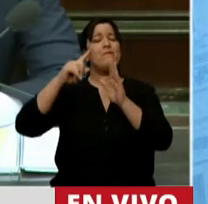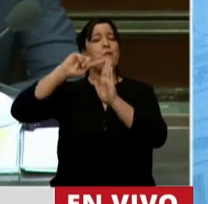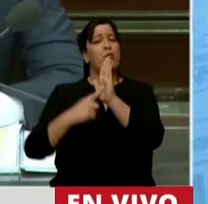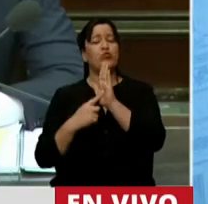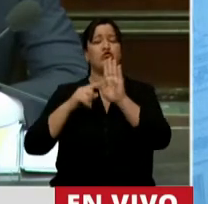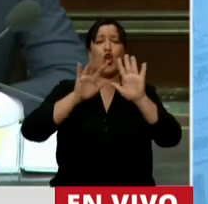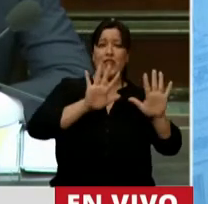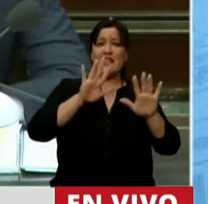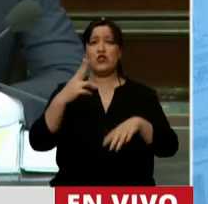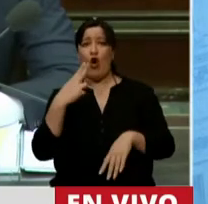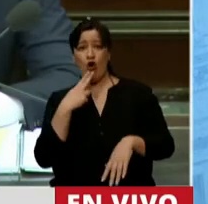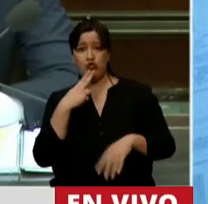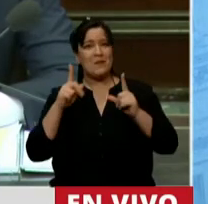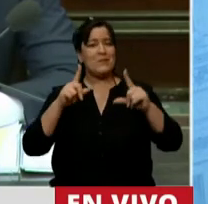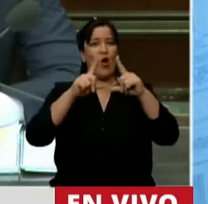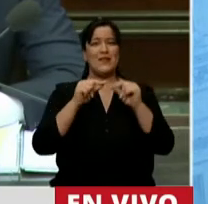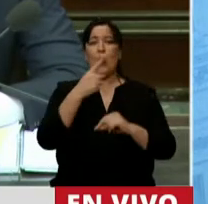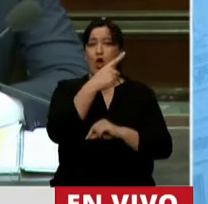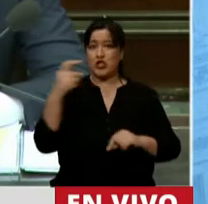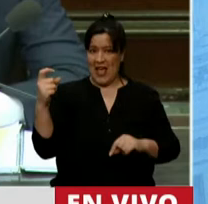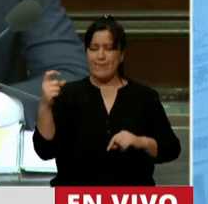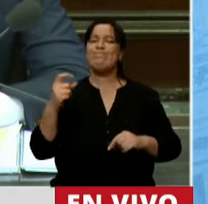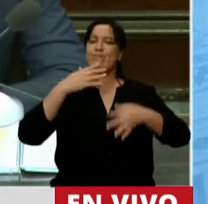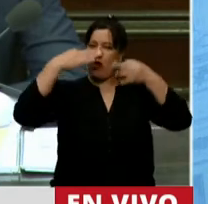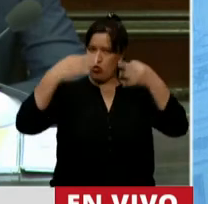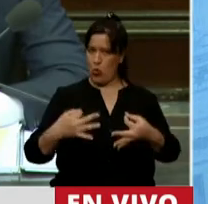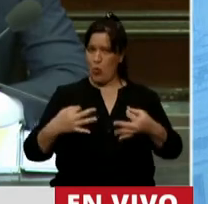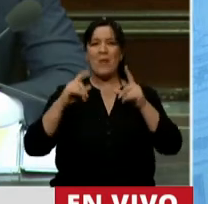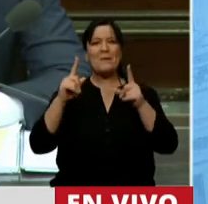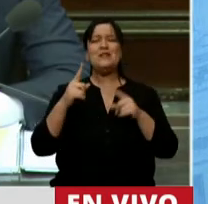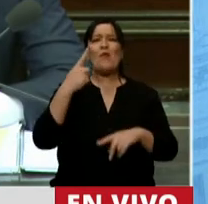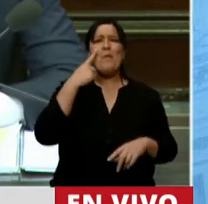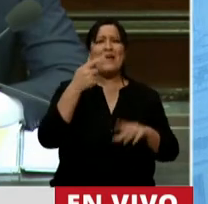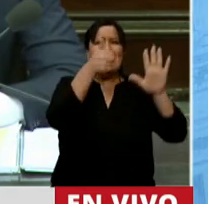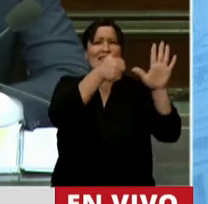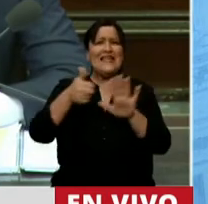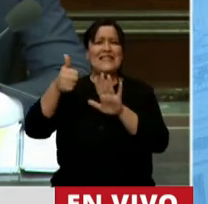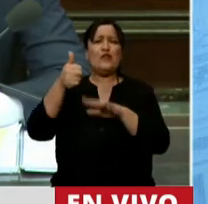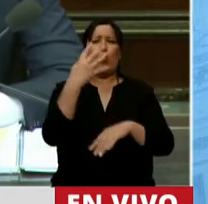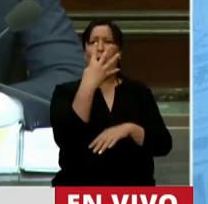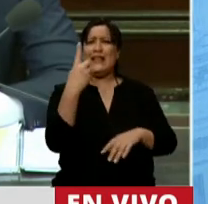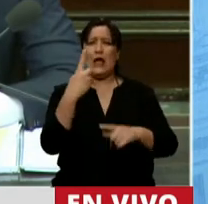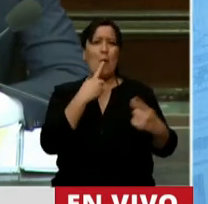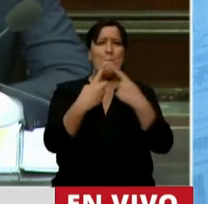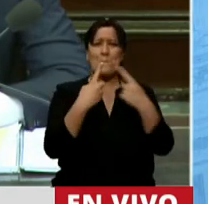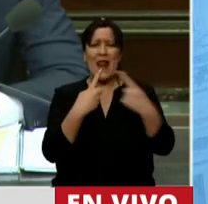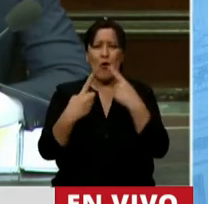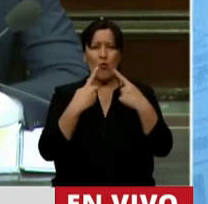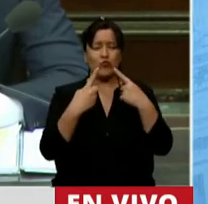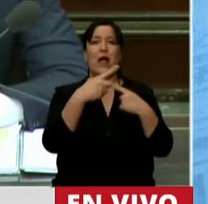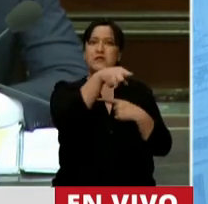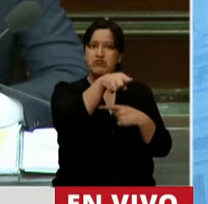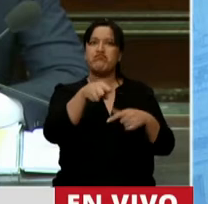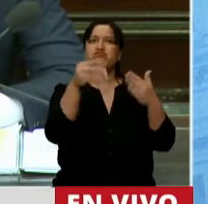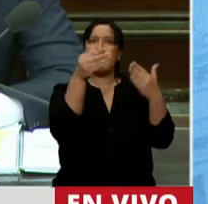11 del artículo 100, que tiene que ver con la respuesta a estas 1.651 preguntas que han hecho los señores y señoras diputadas